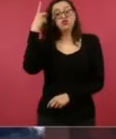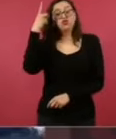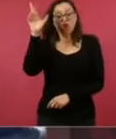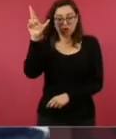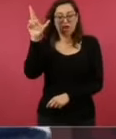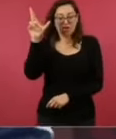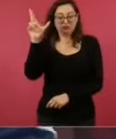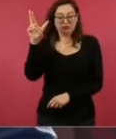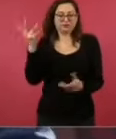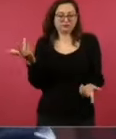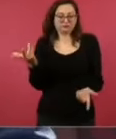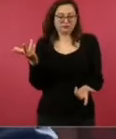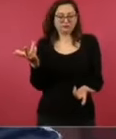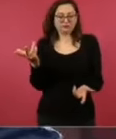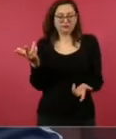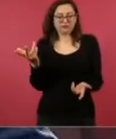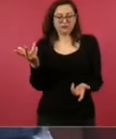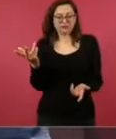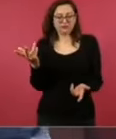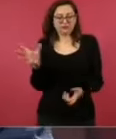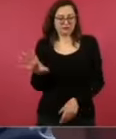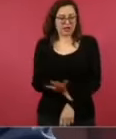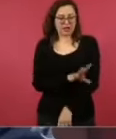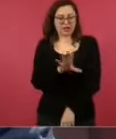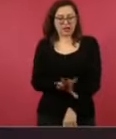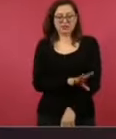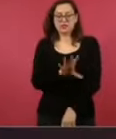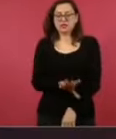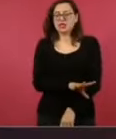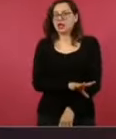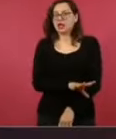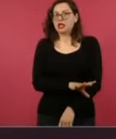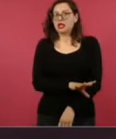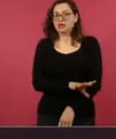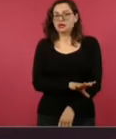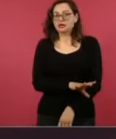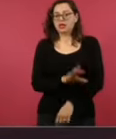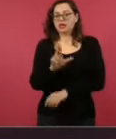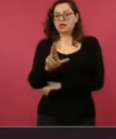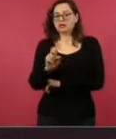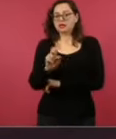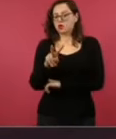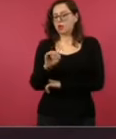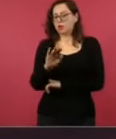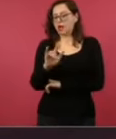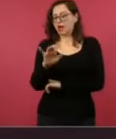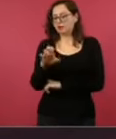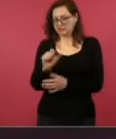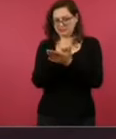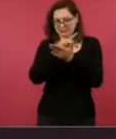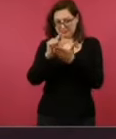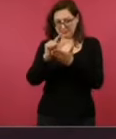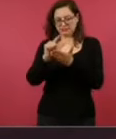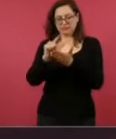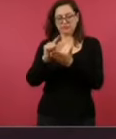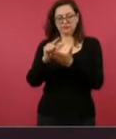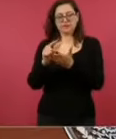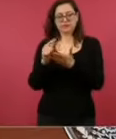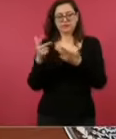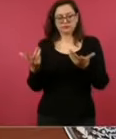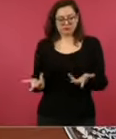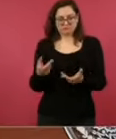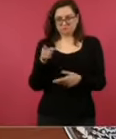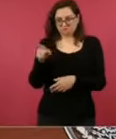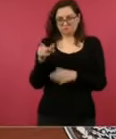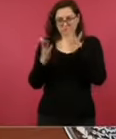renovables, o en energías